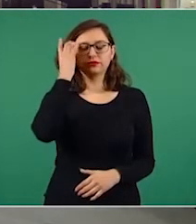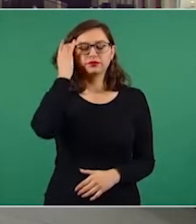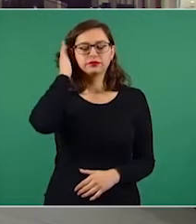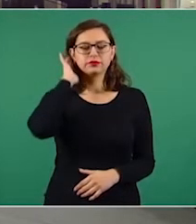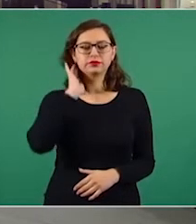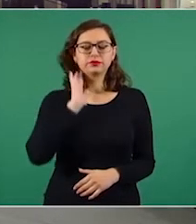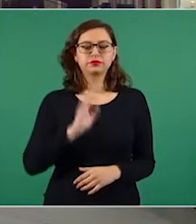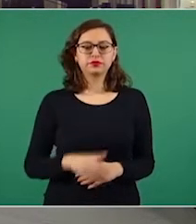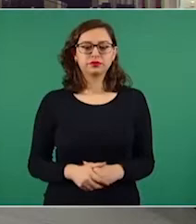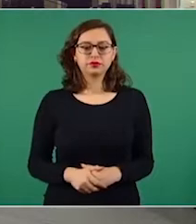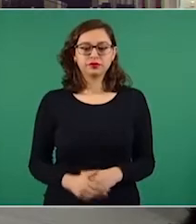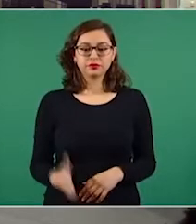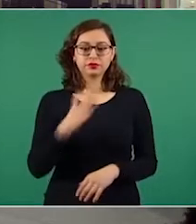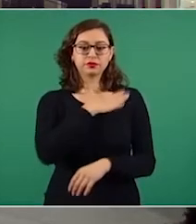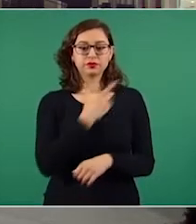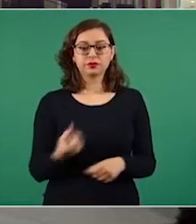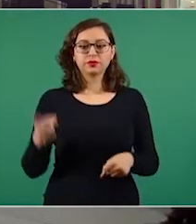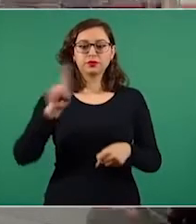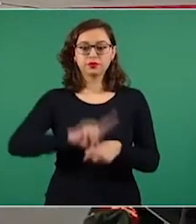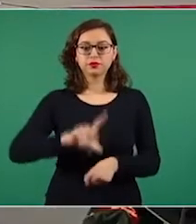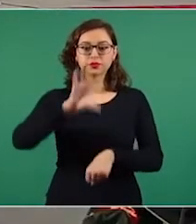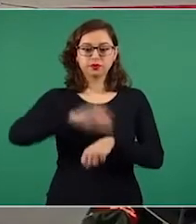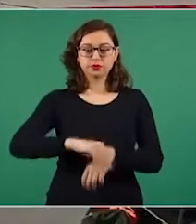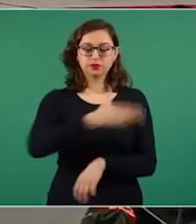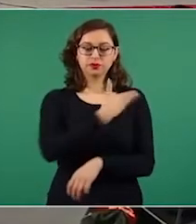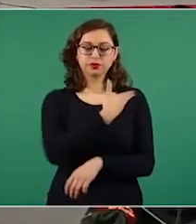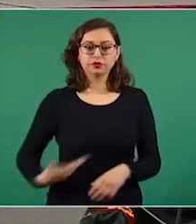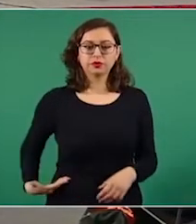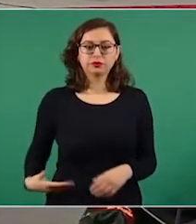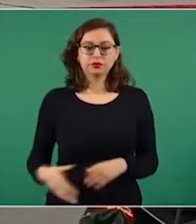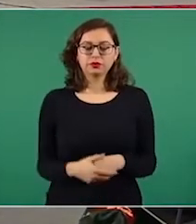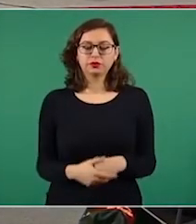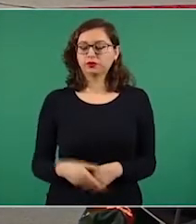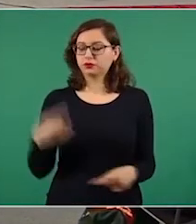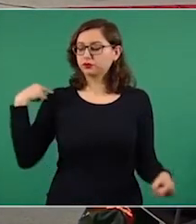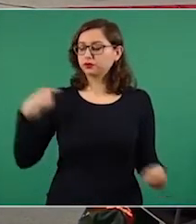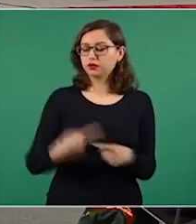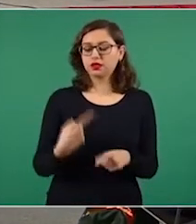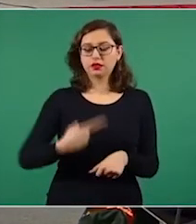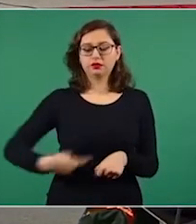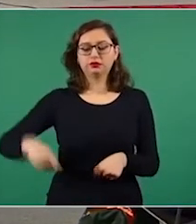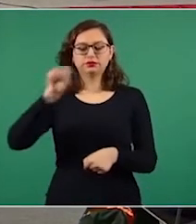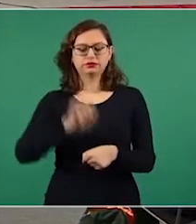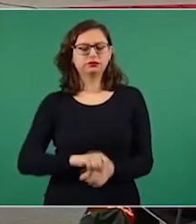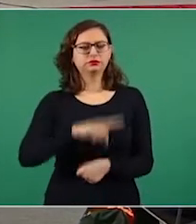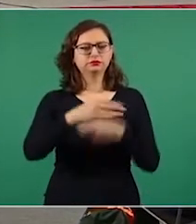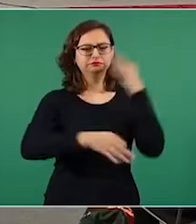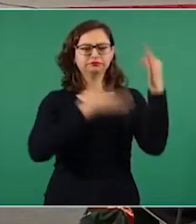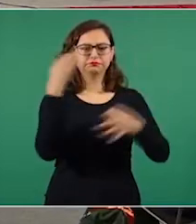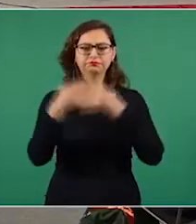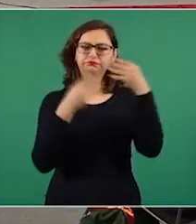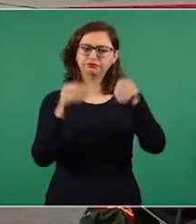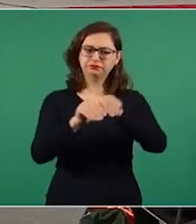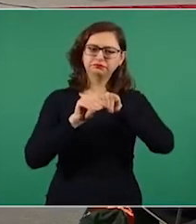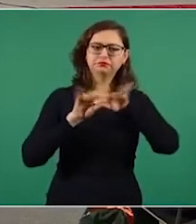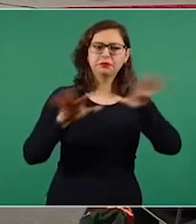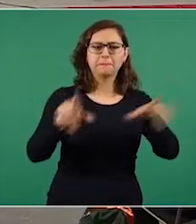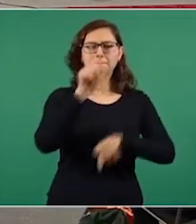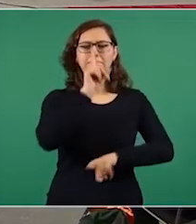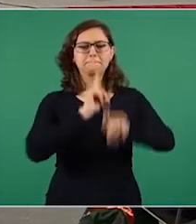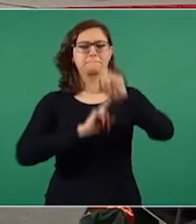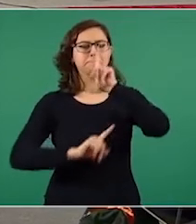Buenos días. Con su permiso, señor presidente. Esta semana en la sección de Quiénes quieren las mentiras de la semana